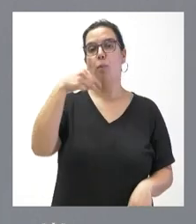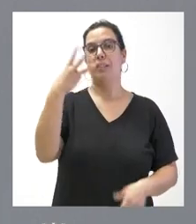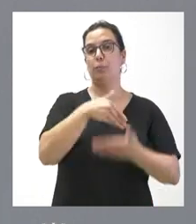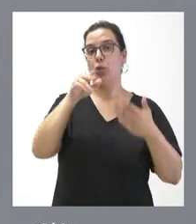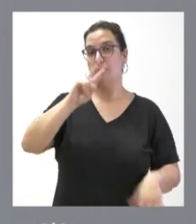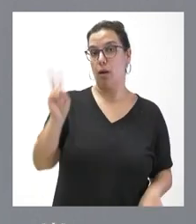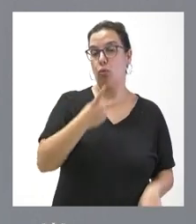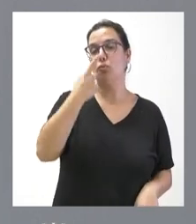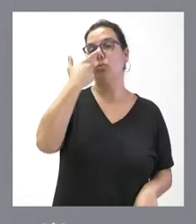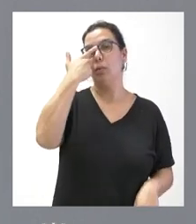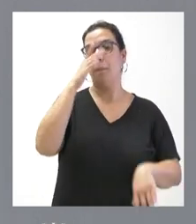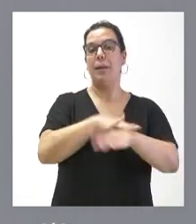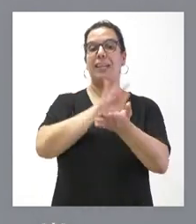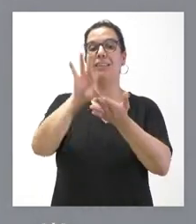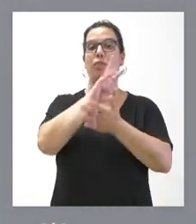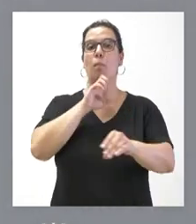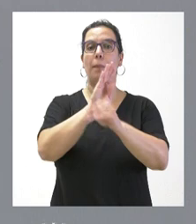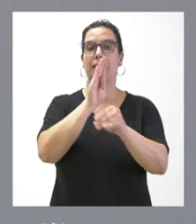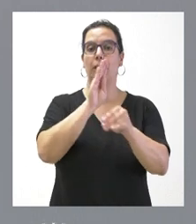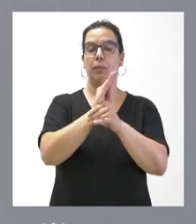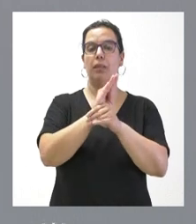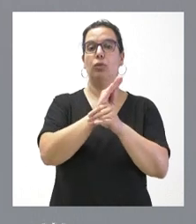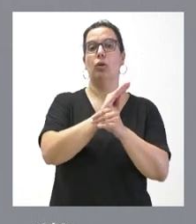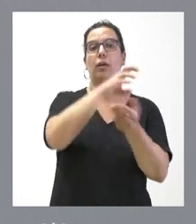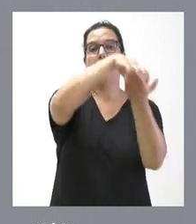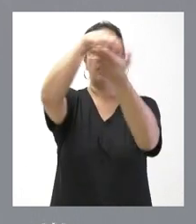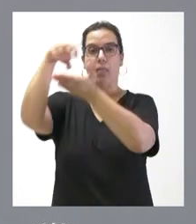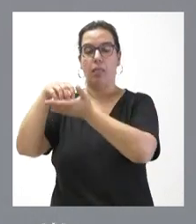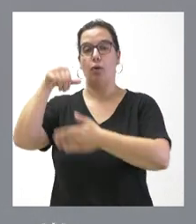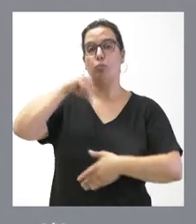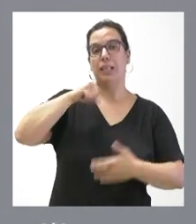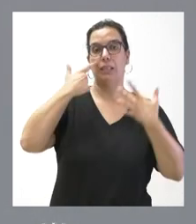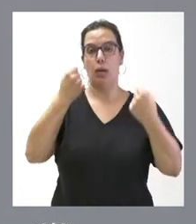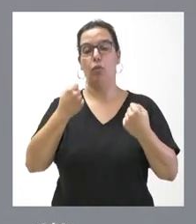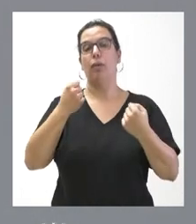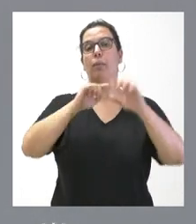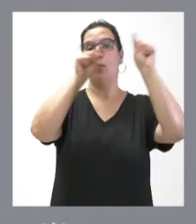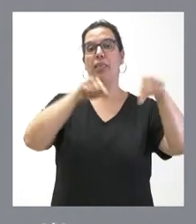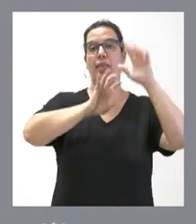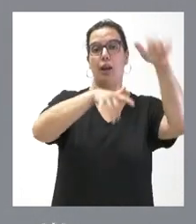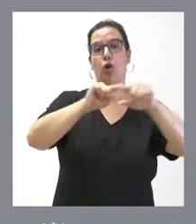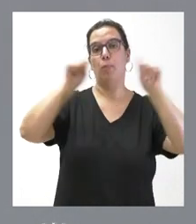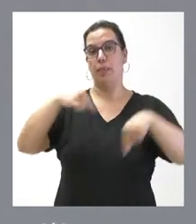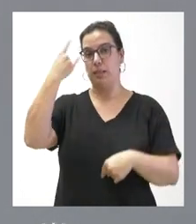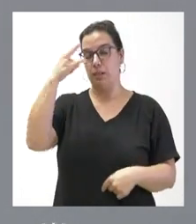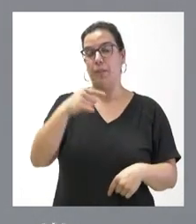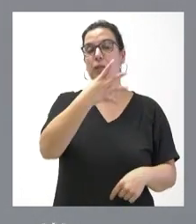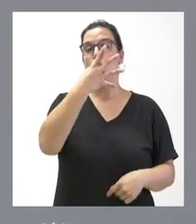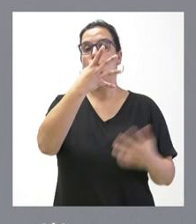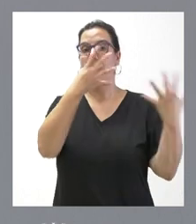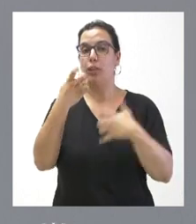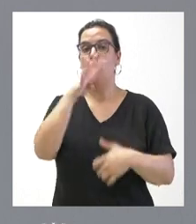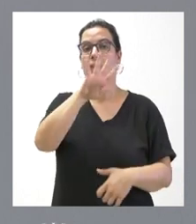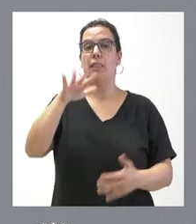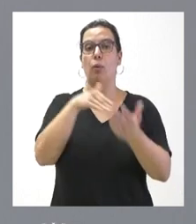servicios de mantenimiento en complejos existenciales de León y de Salamanca. 945.000 euros